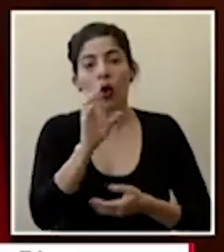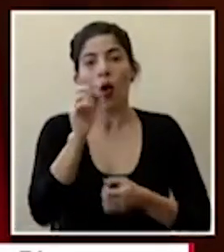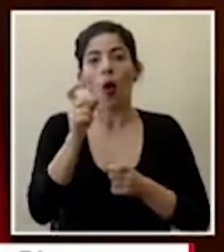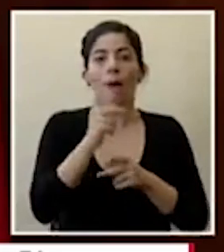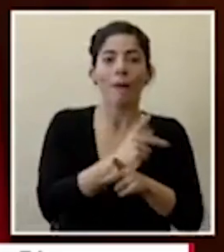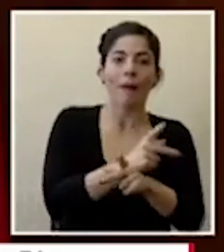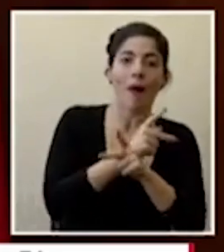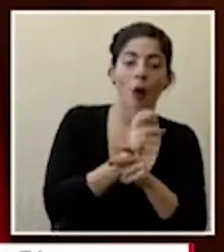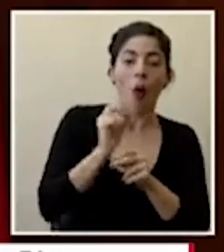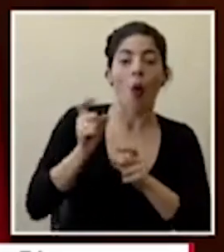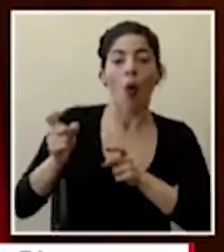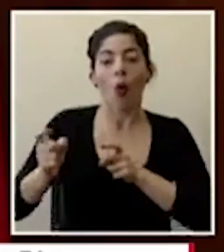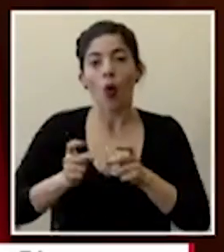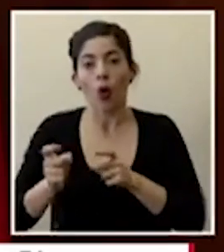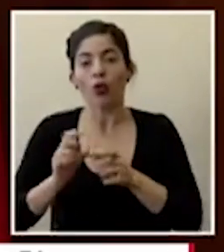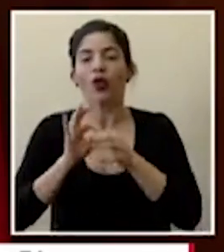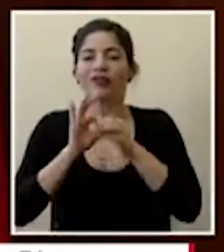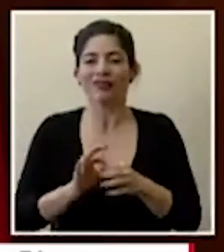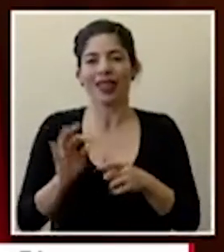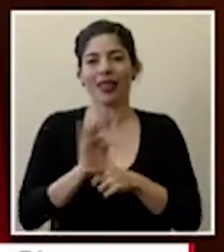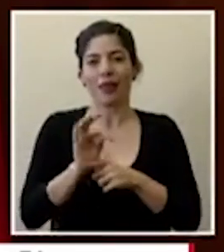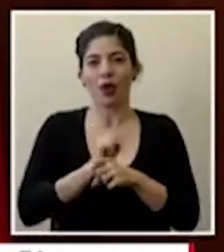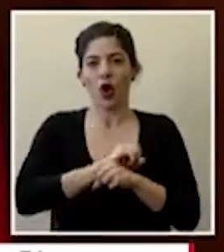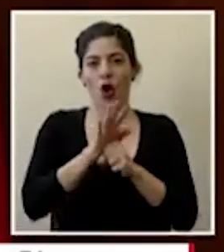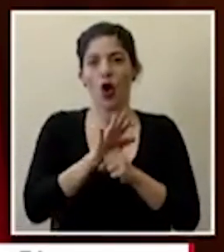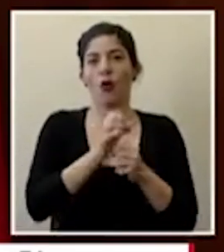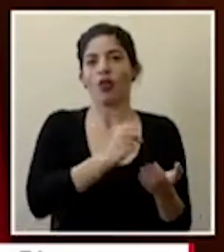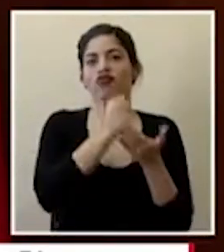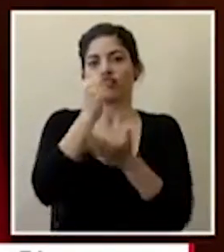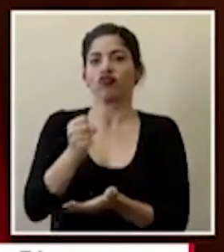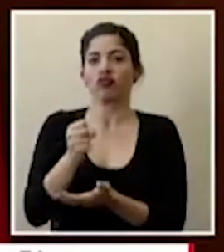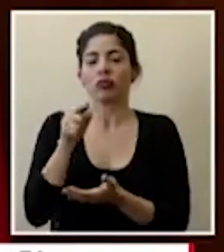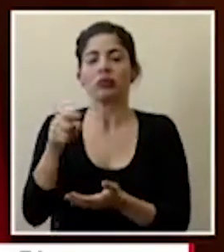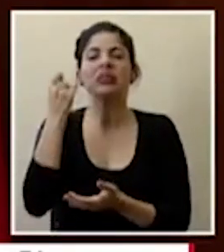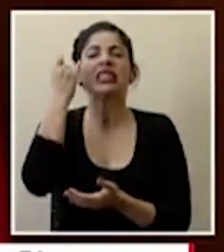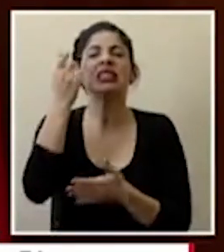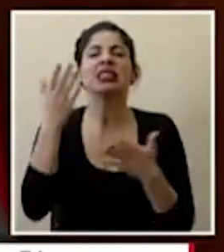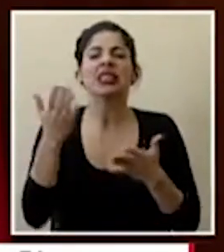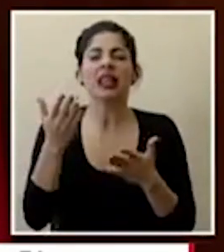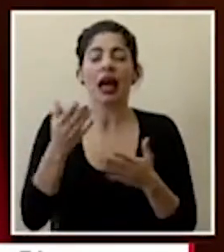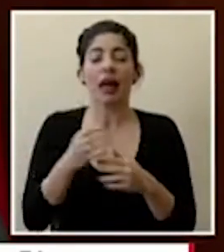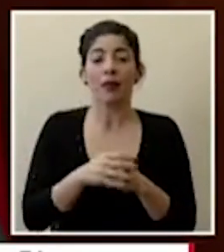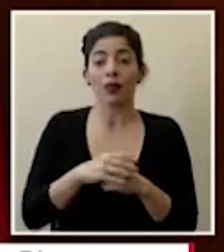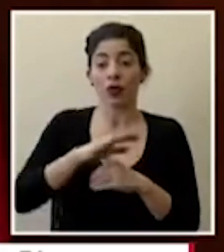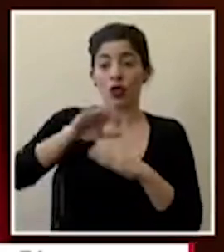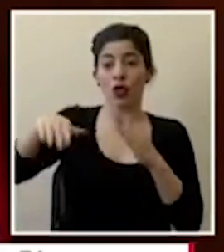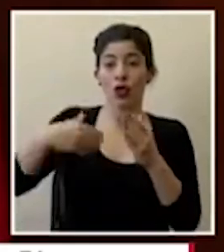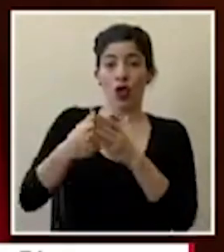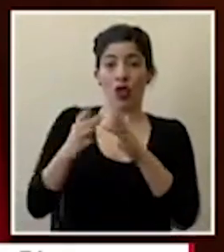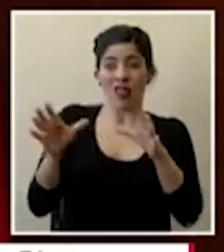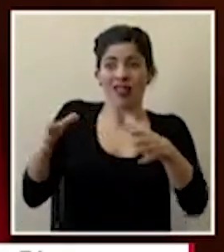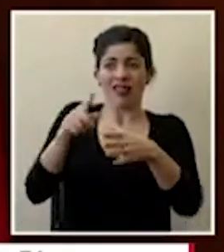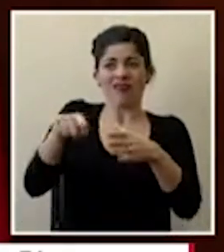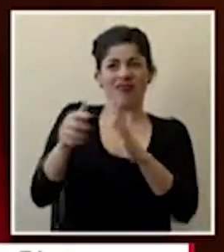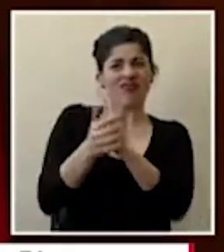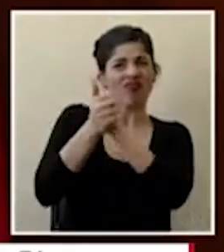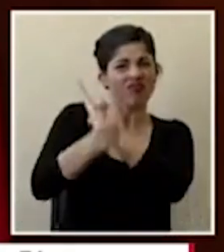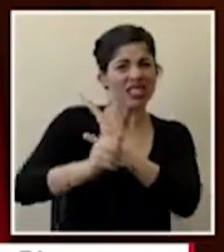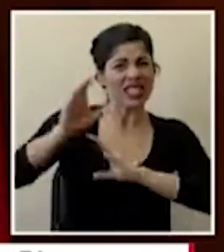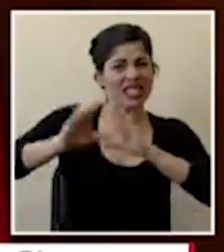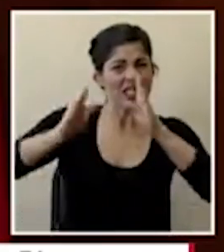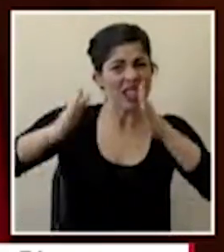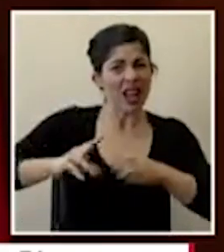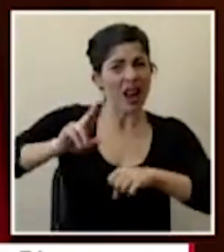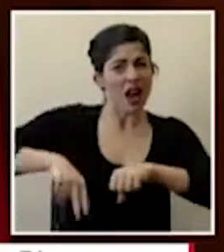control o tratamiento de el kobe la idea es poder dotar a todo este acervo de talento científico